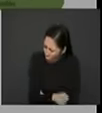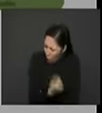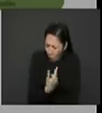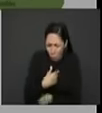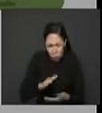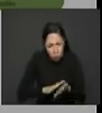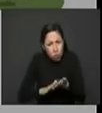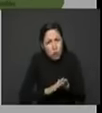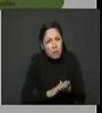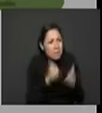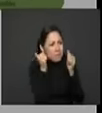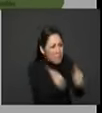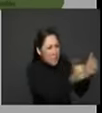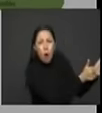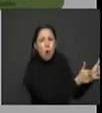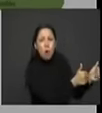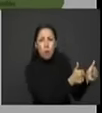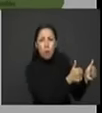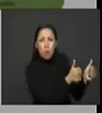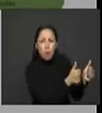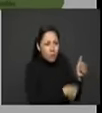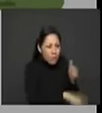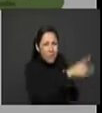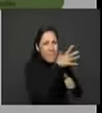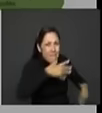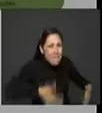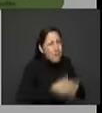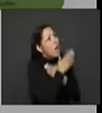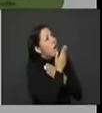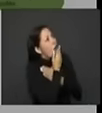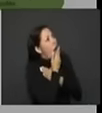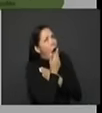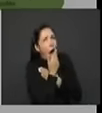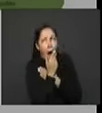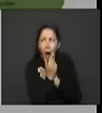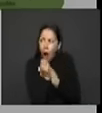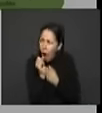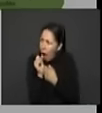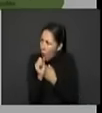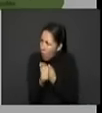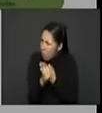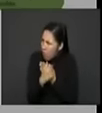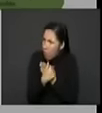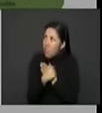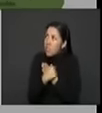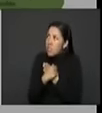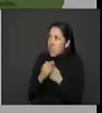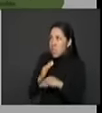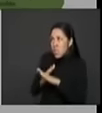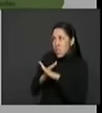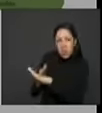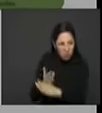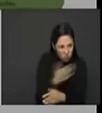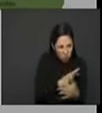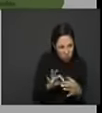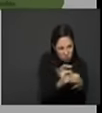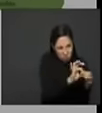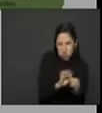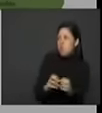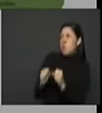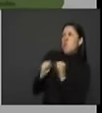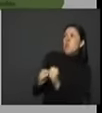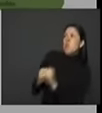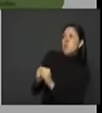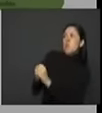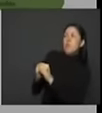En que reconstruyan la posibilidad de tener organizaciones comunitarias no para resistir a los actores armados, que es en lo que llevan 50